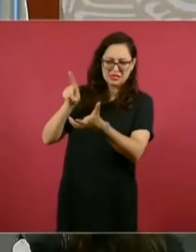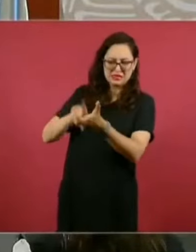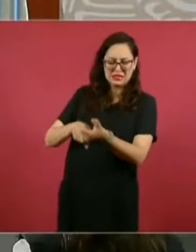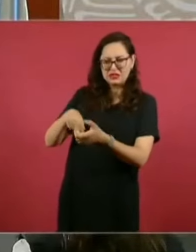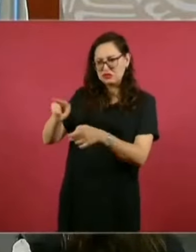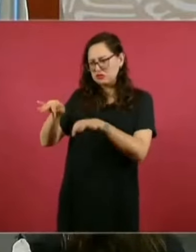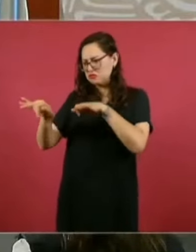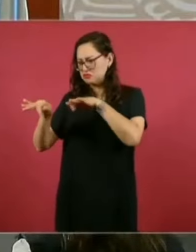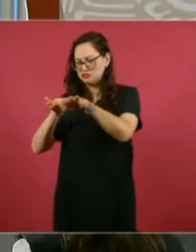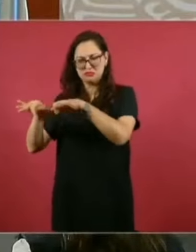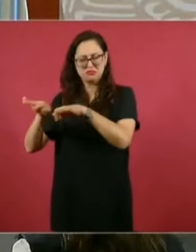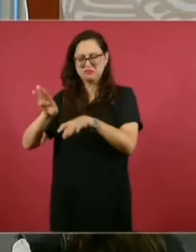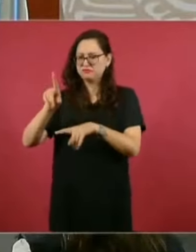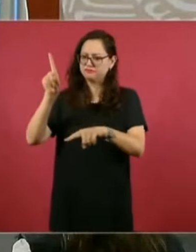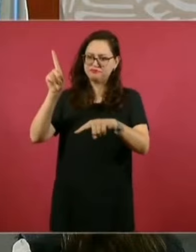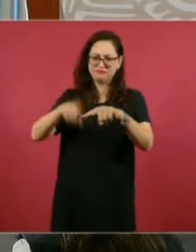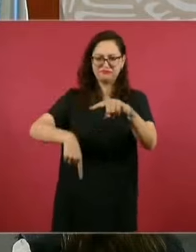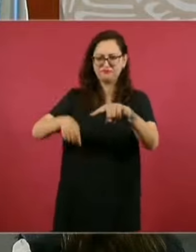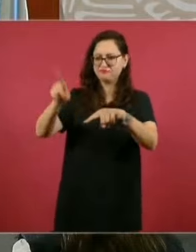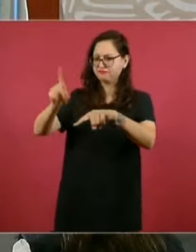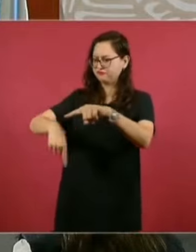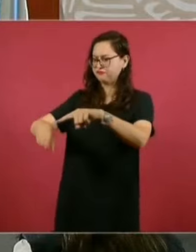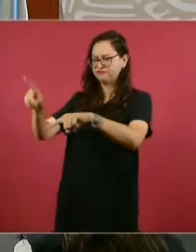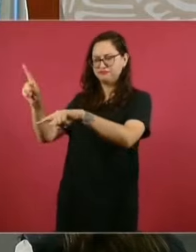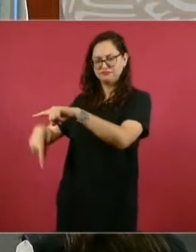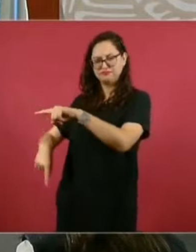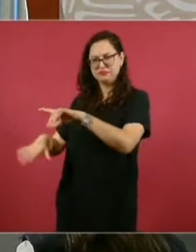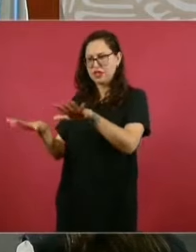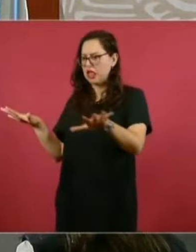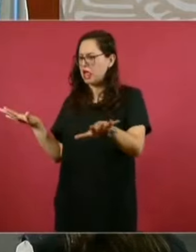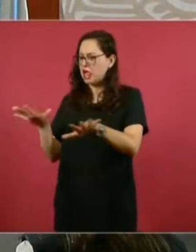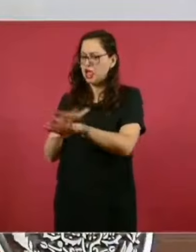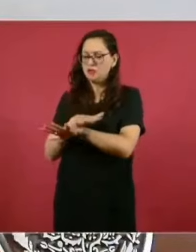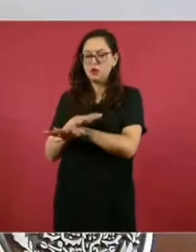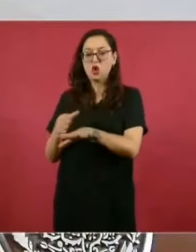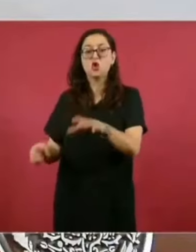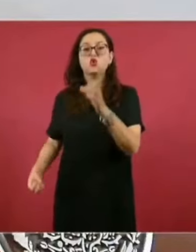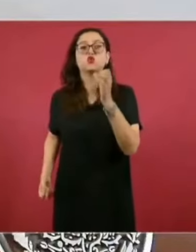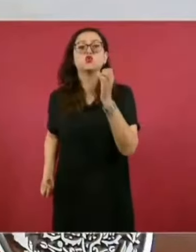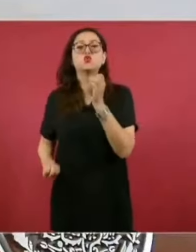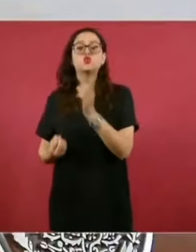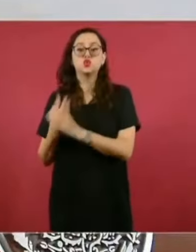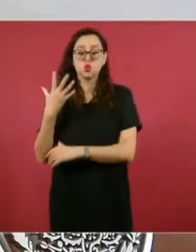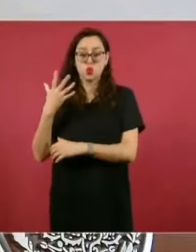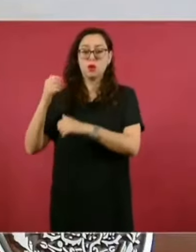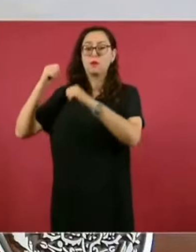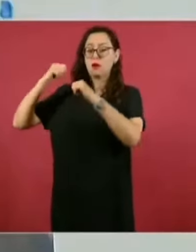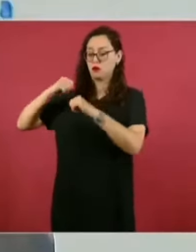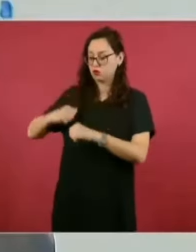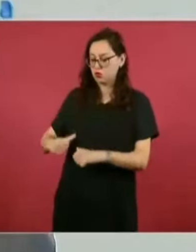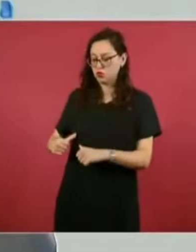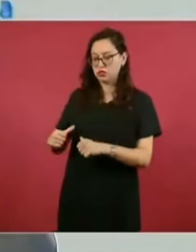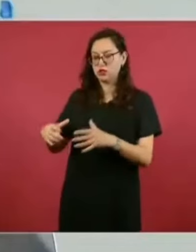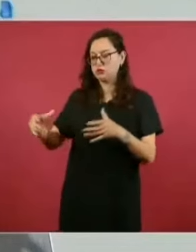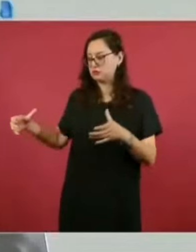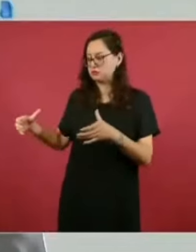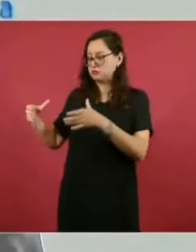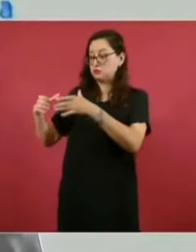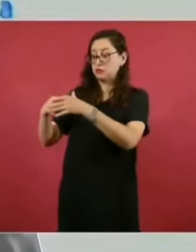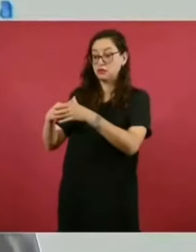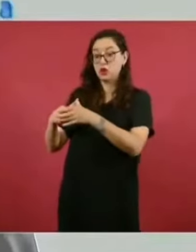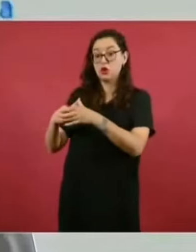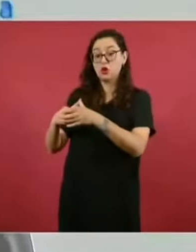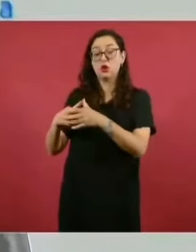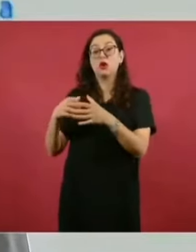públicas de mando de estas entidades y se creó un grupo de trabajo integrado por la Secretaría de